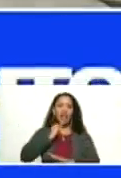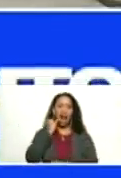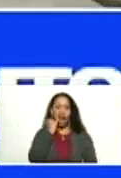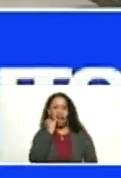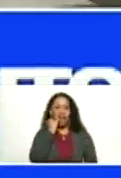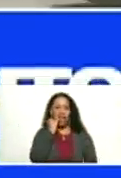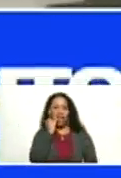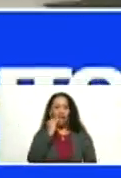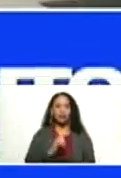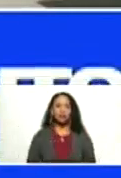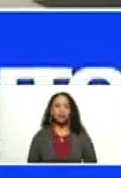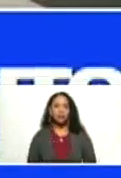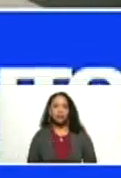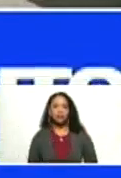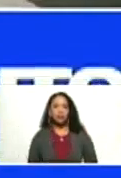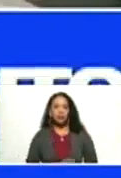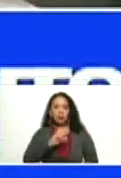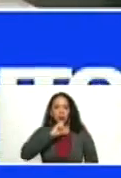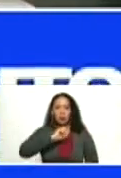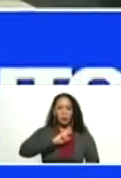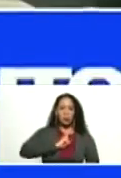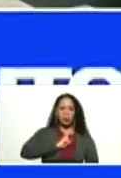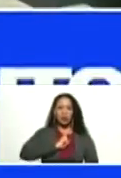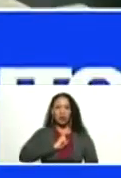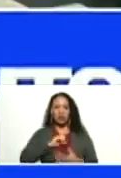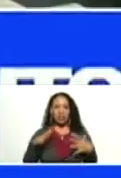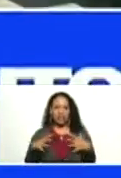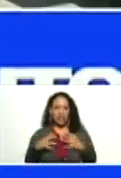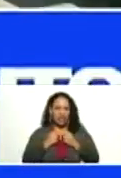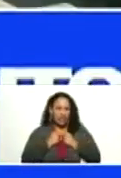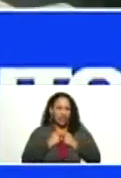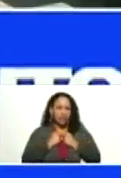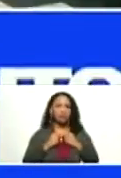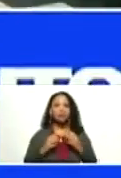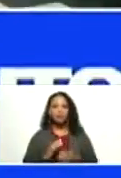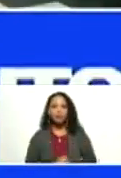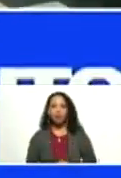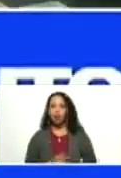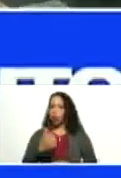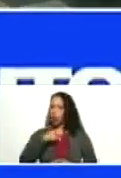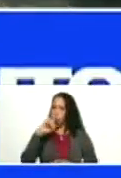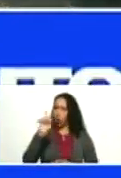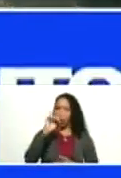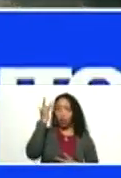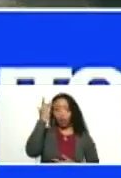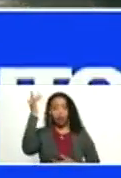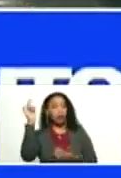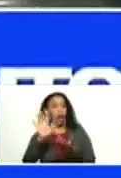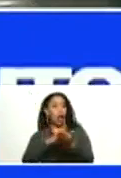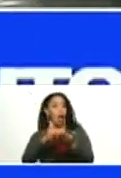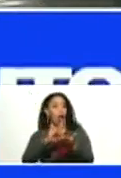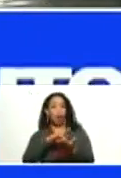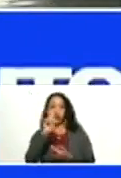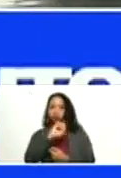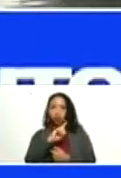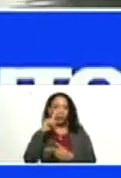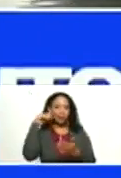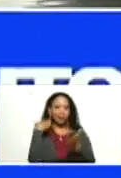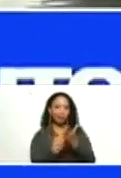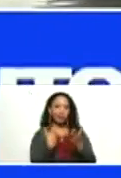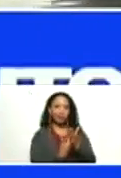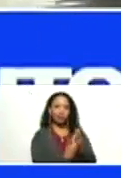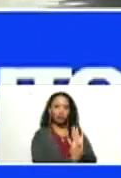envidia, con egoísmo, con mezquindad, con odio. Les digo, no, no es la inteligencia artificial, es la